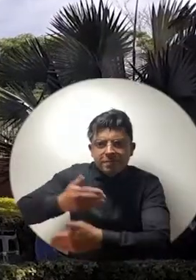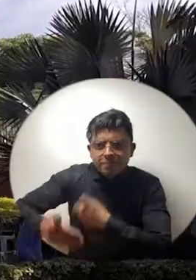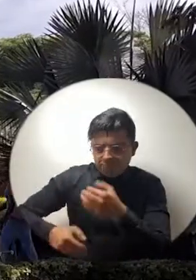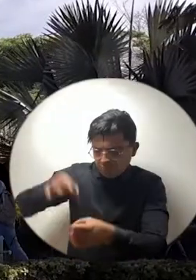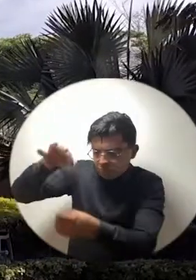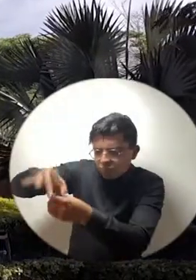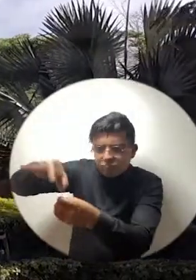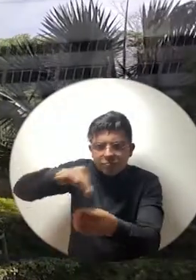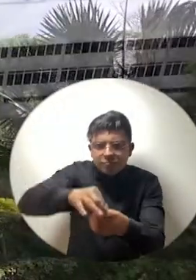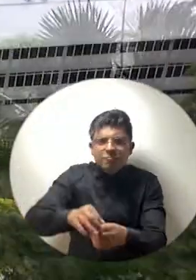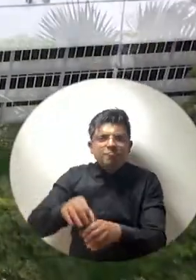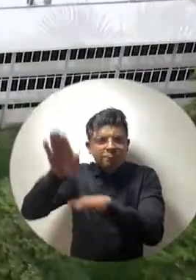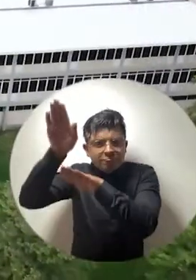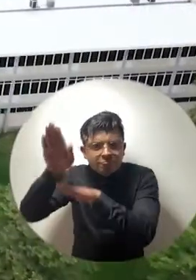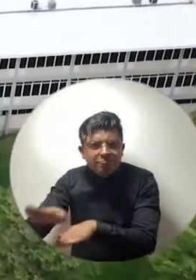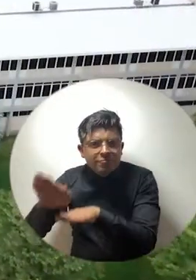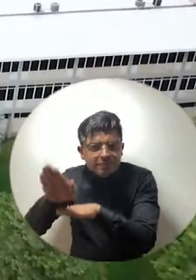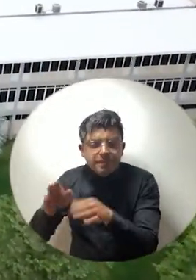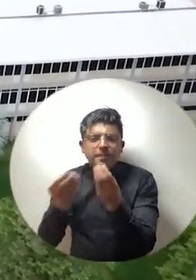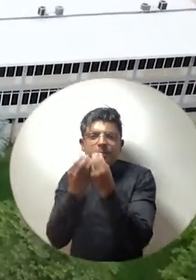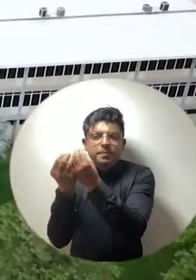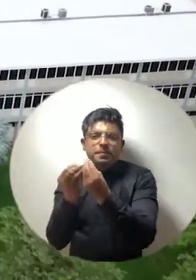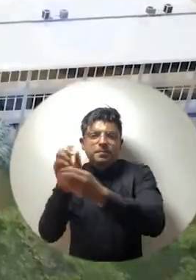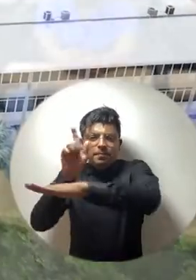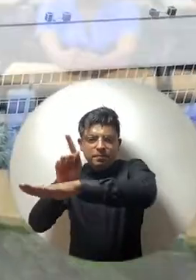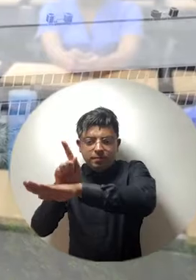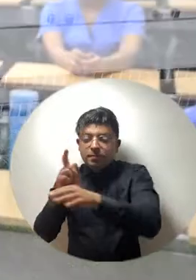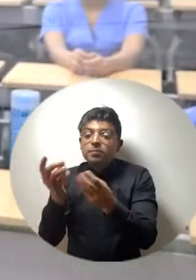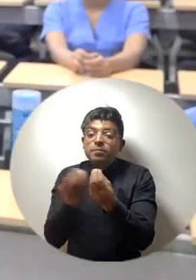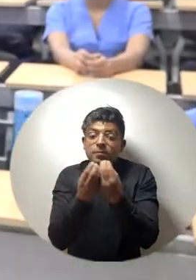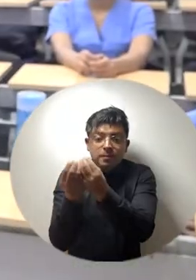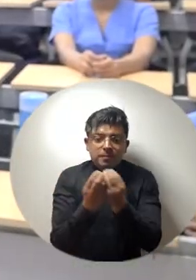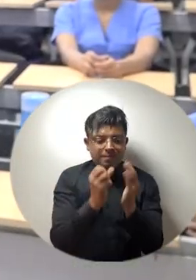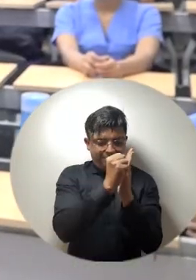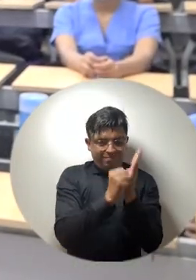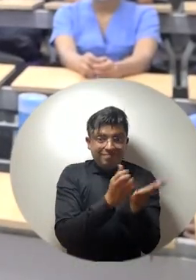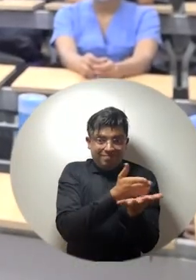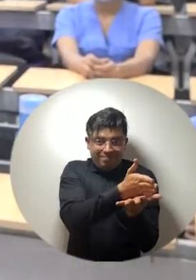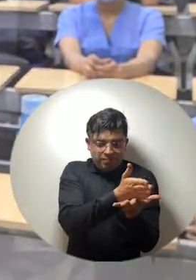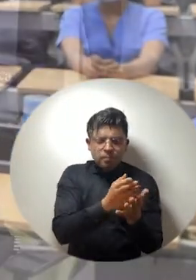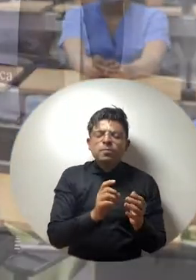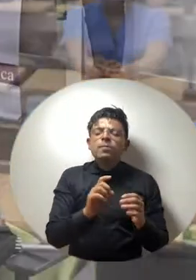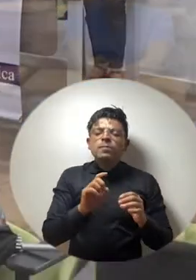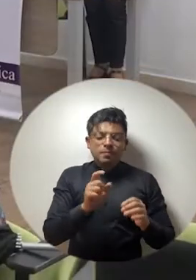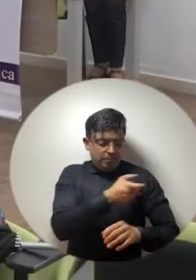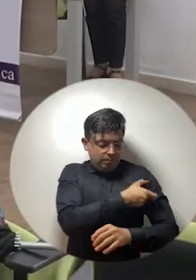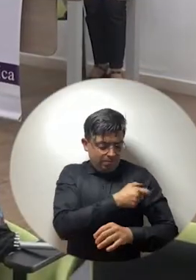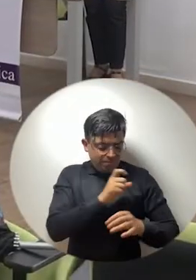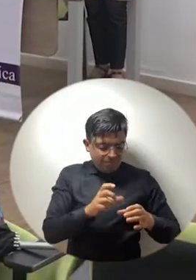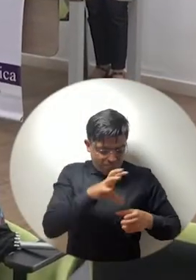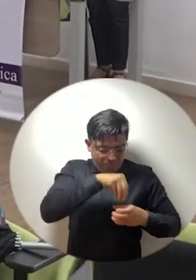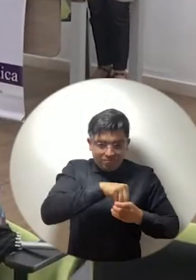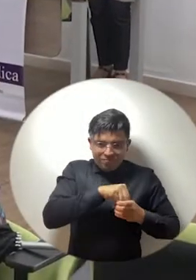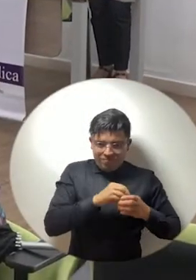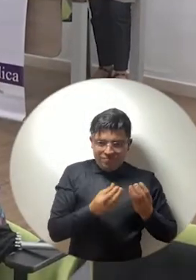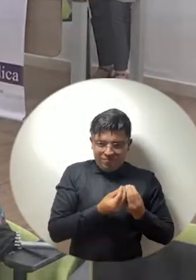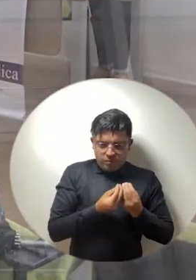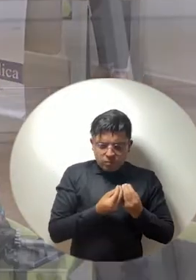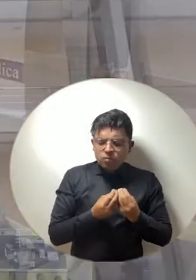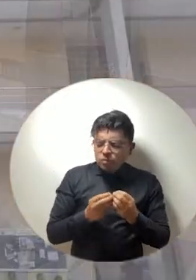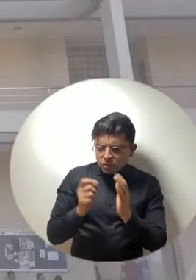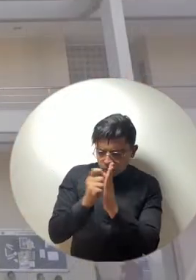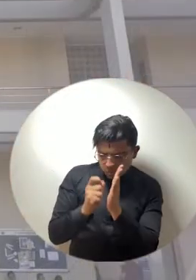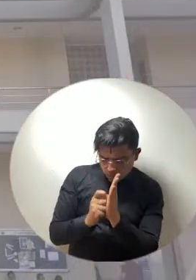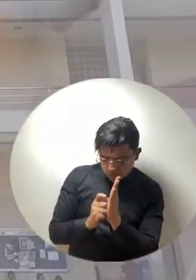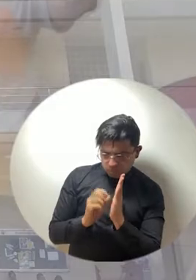El proceso de elección de representantes ante los consejos de facultad, consejos de programa y Comité Interno de Asignación y Reconocimiento de Puntaje de la